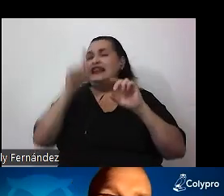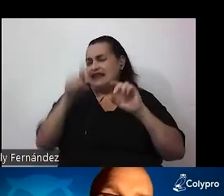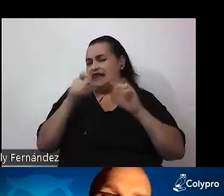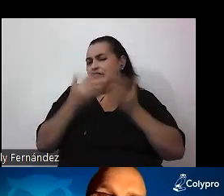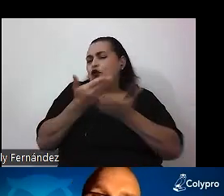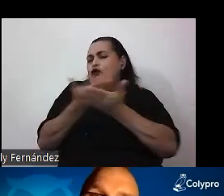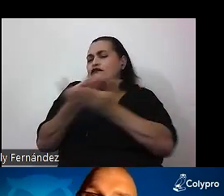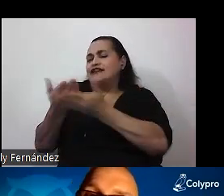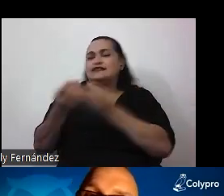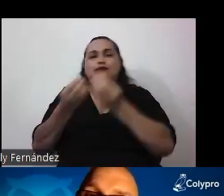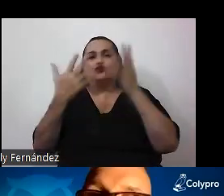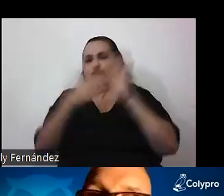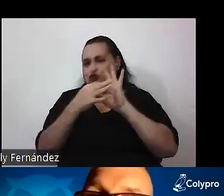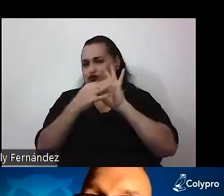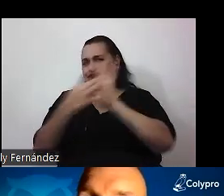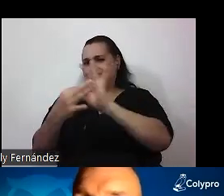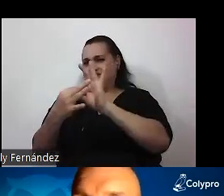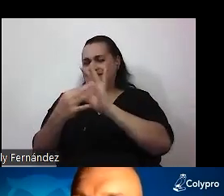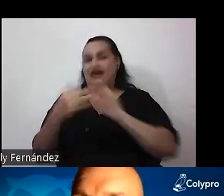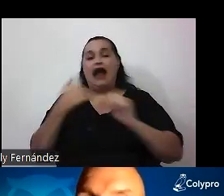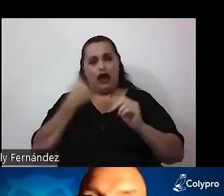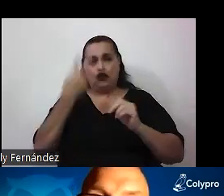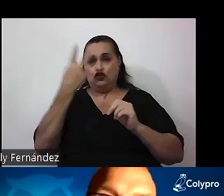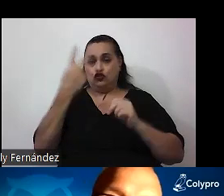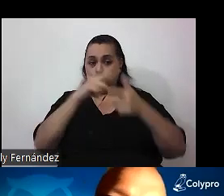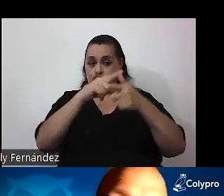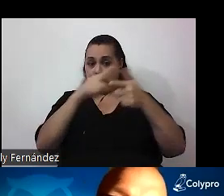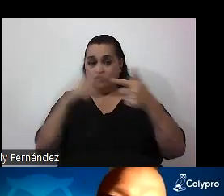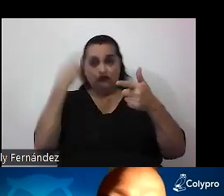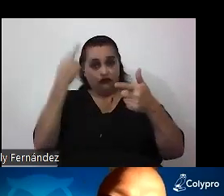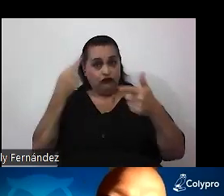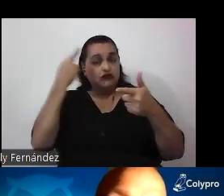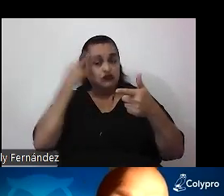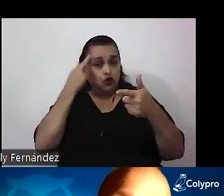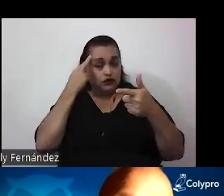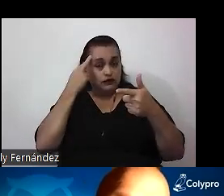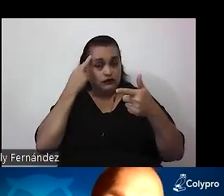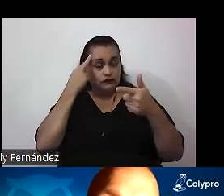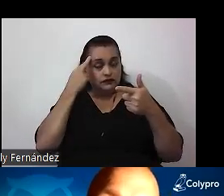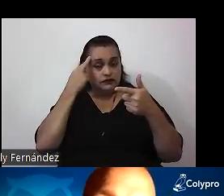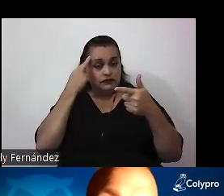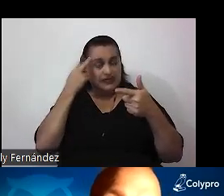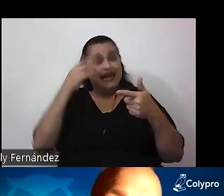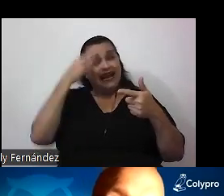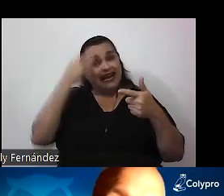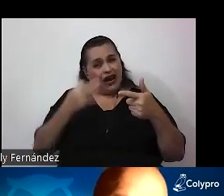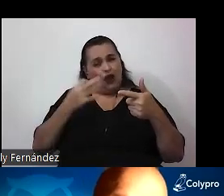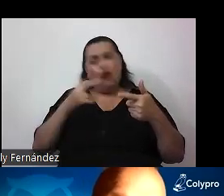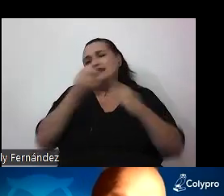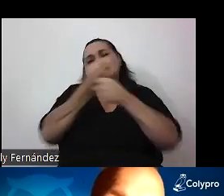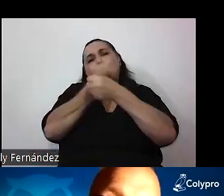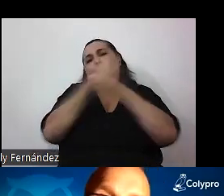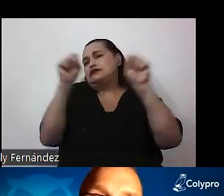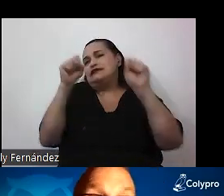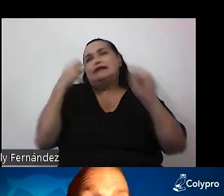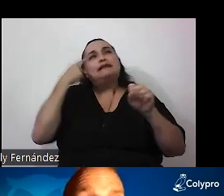Entonces, hay dos razones, al menos por las cuales es, creo yo, imposible pensar en un pensamiento